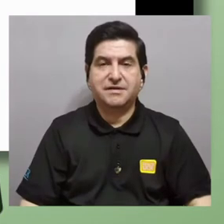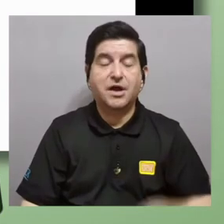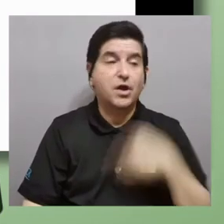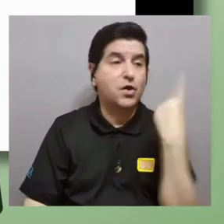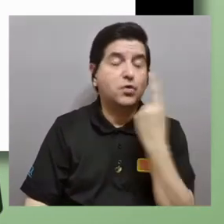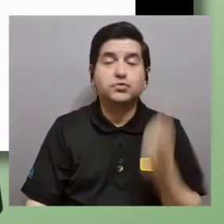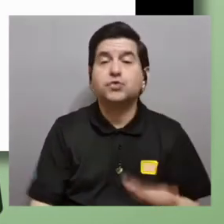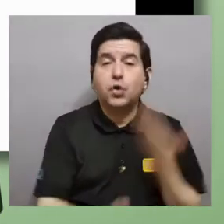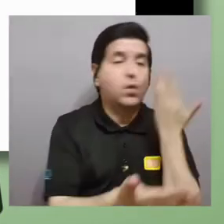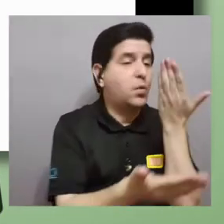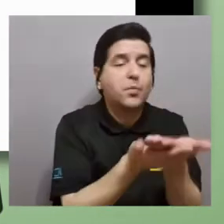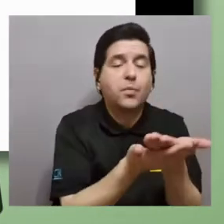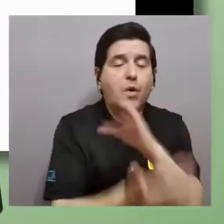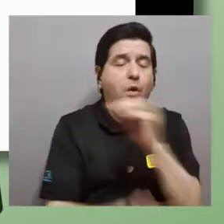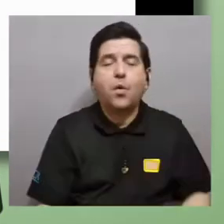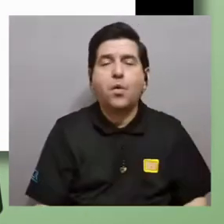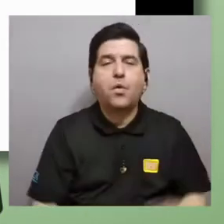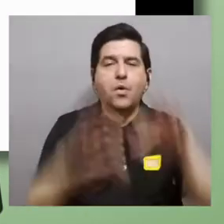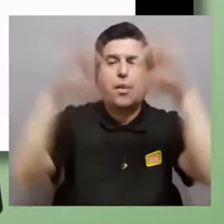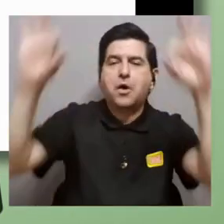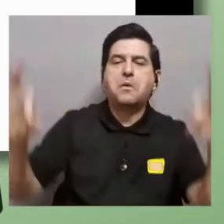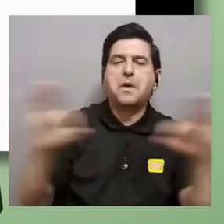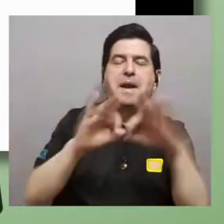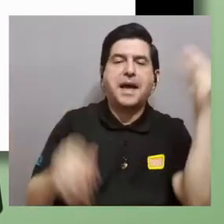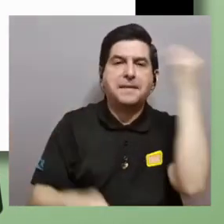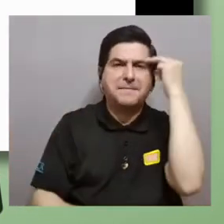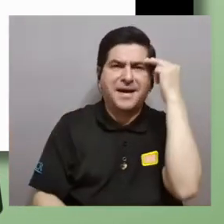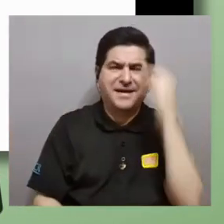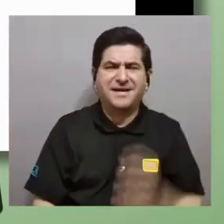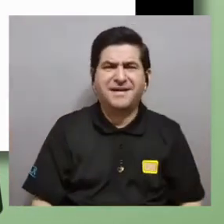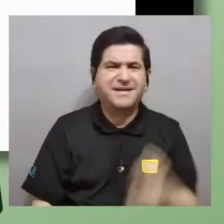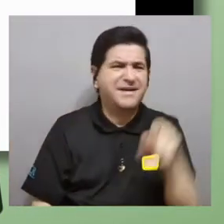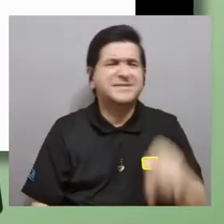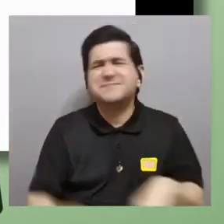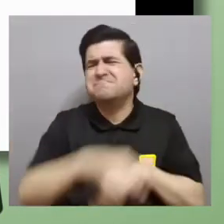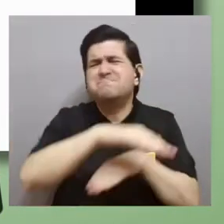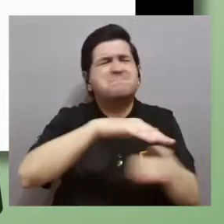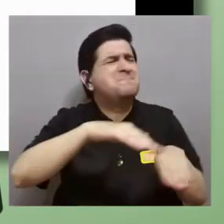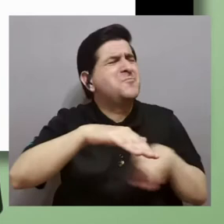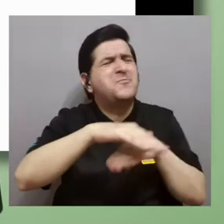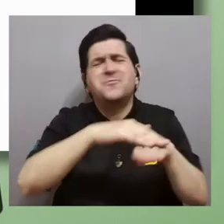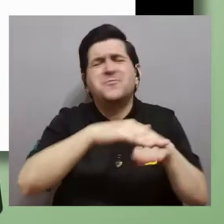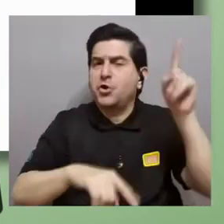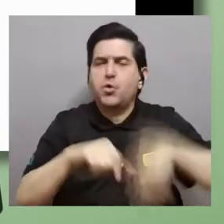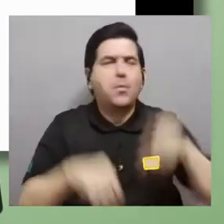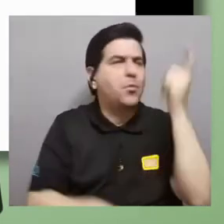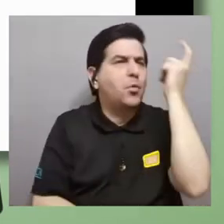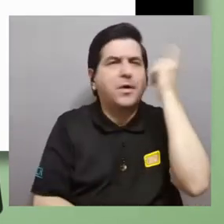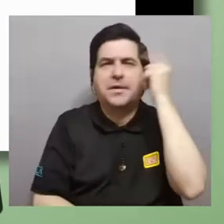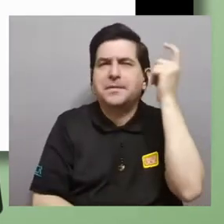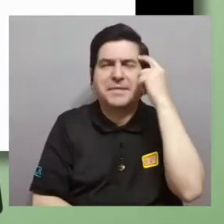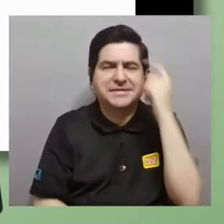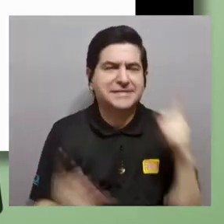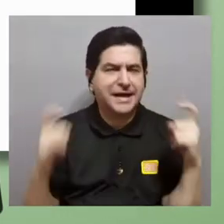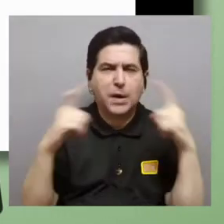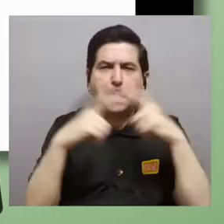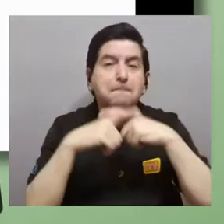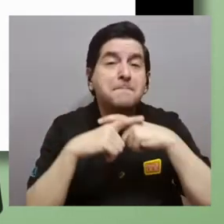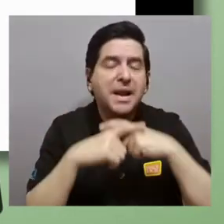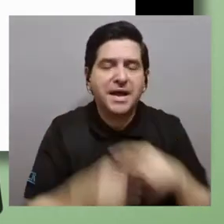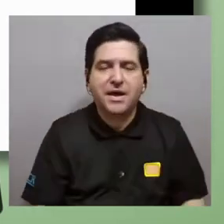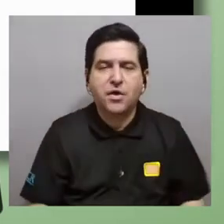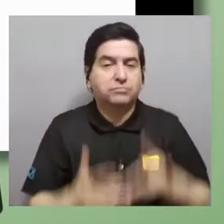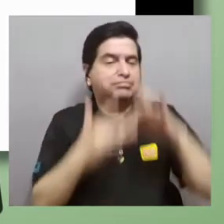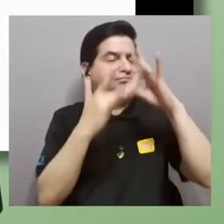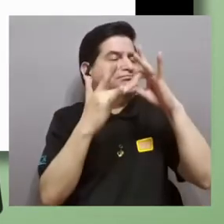utilizando solo proposiciones e imágenes mentales es totalmente rudimentaria no pueden hacer pensamiento complicado